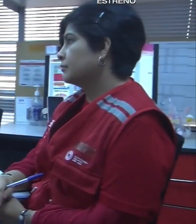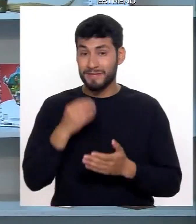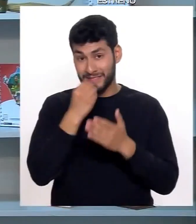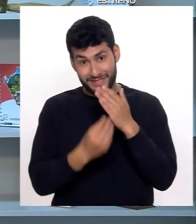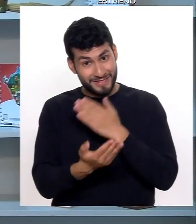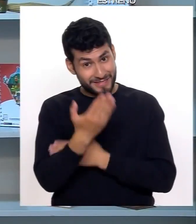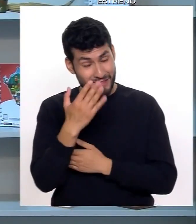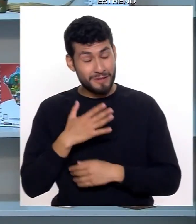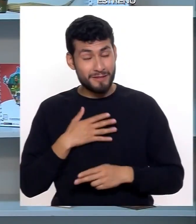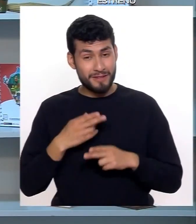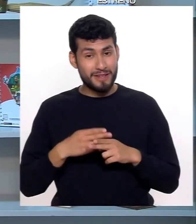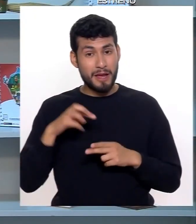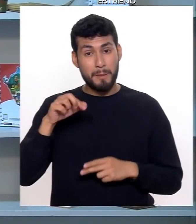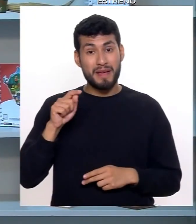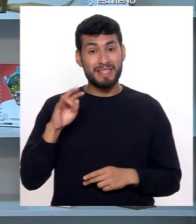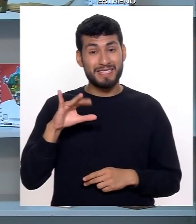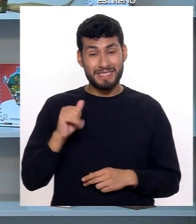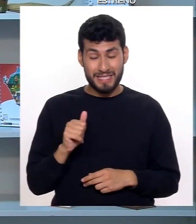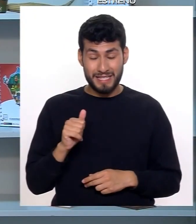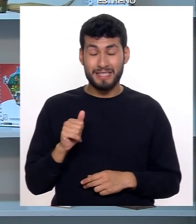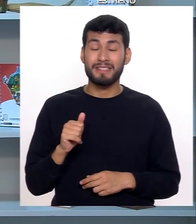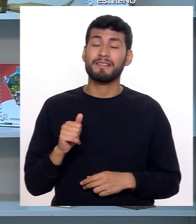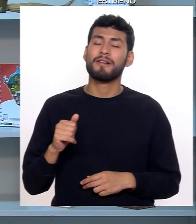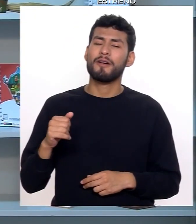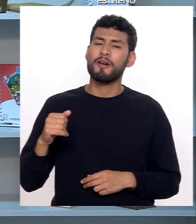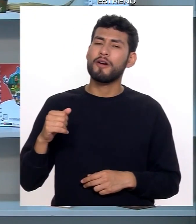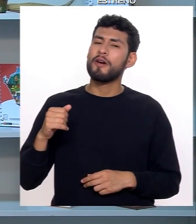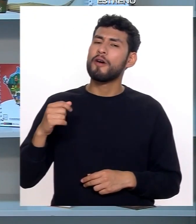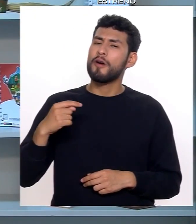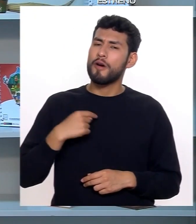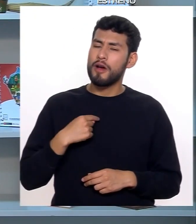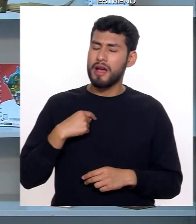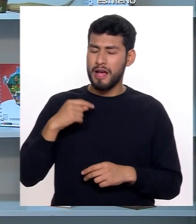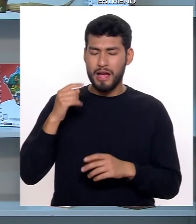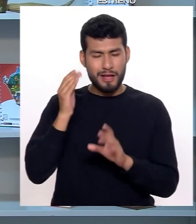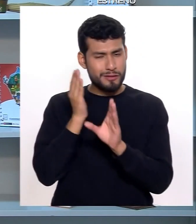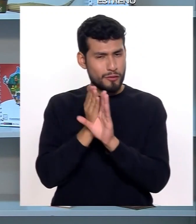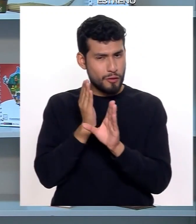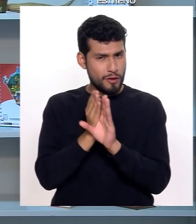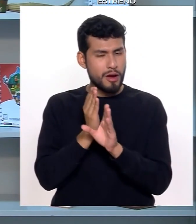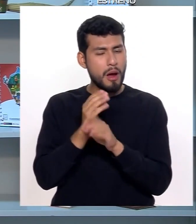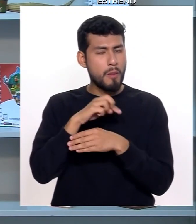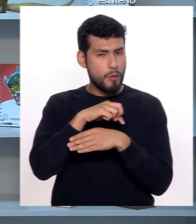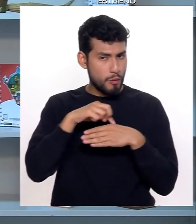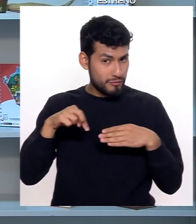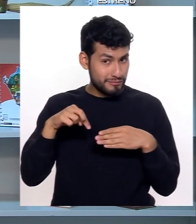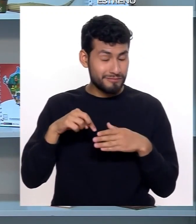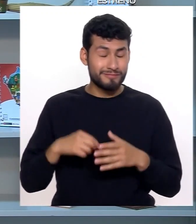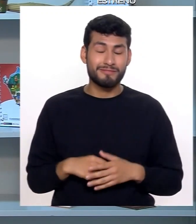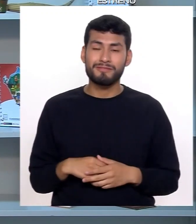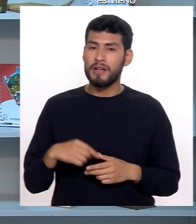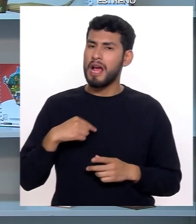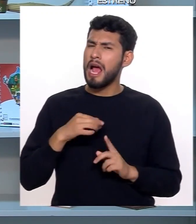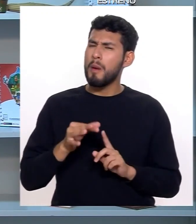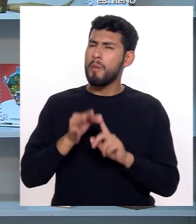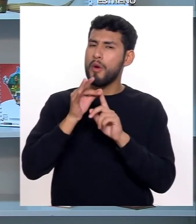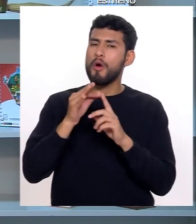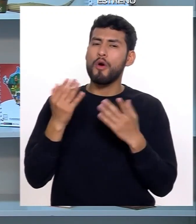Muy buenos días. Mi nombre es Patricia Barrios González, psicóloga de profesión,